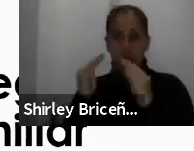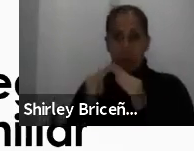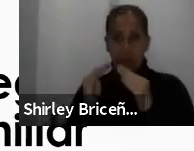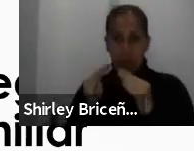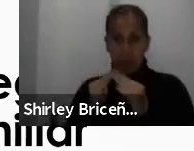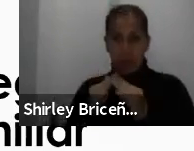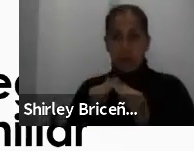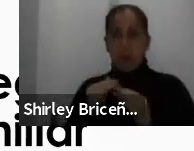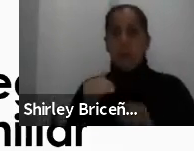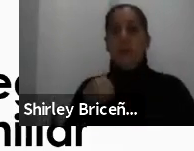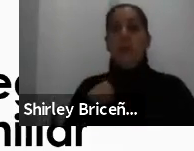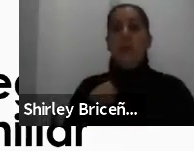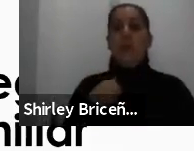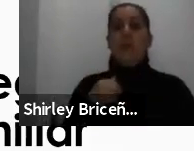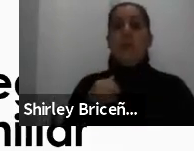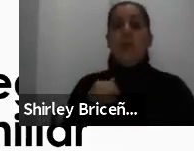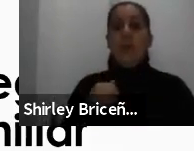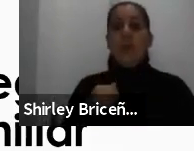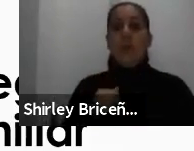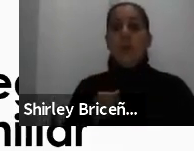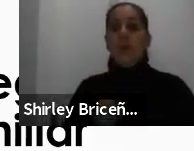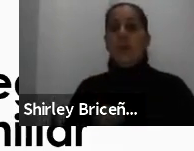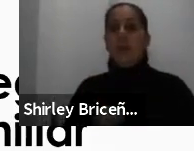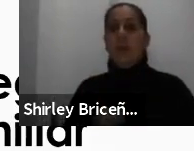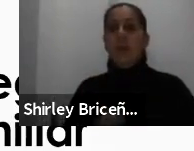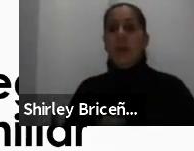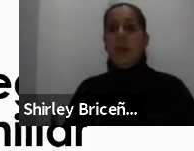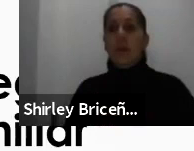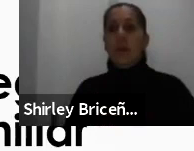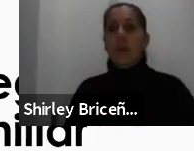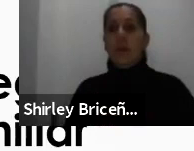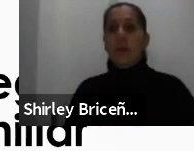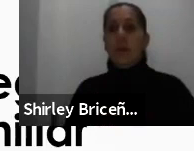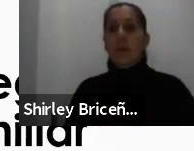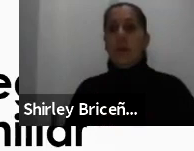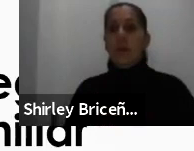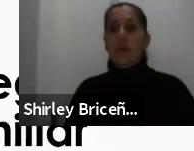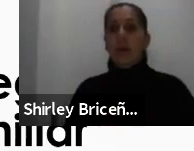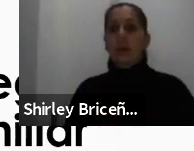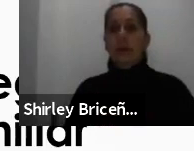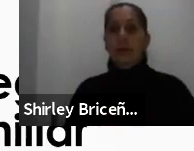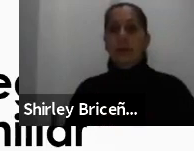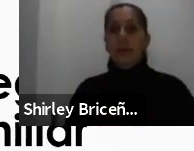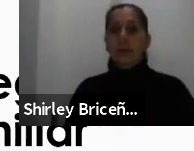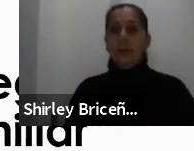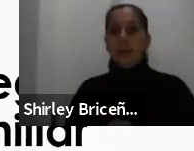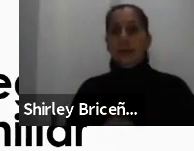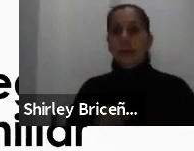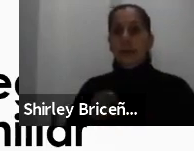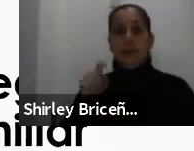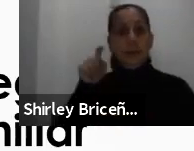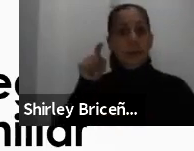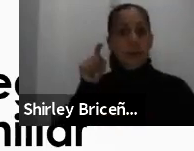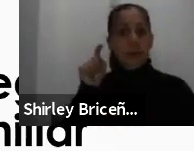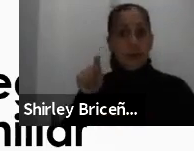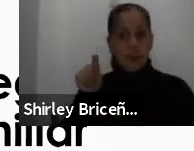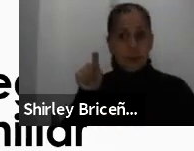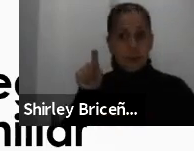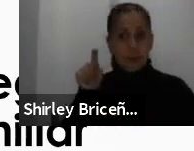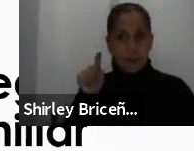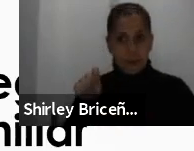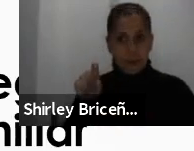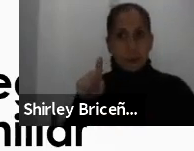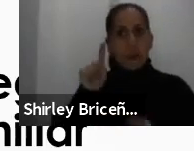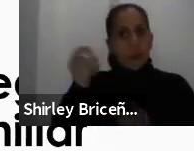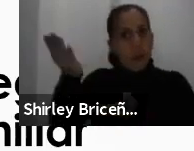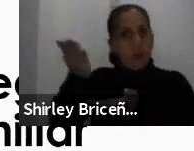que nos